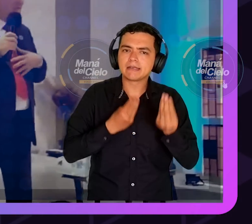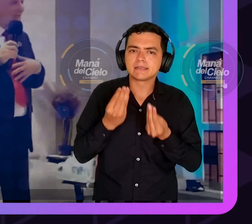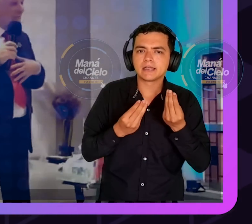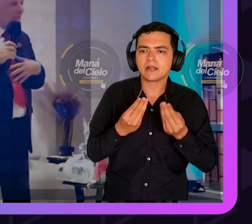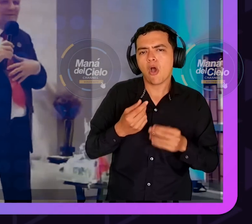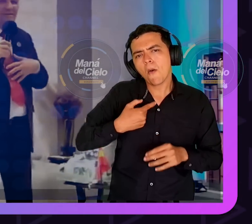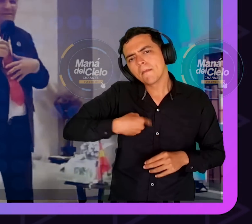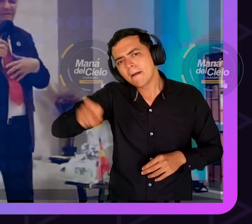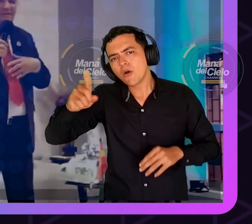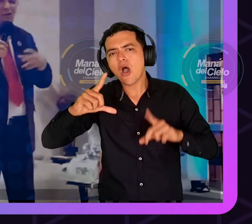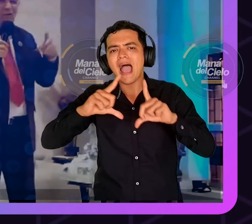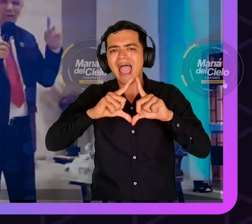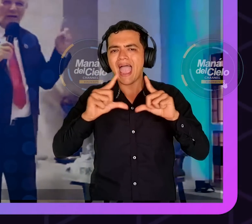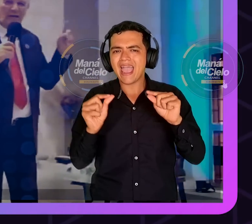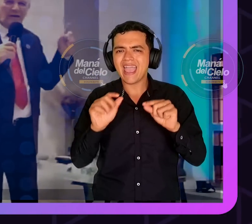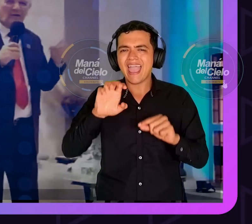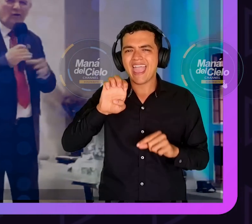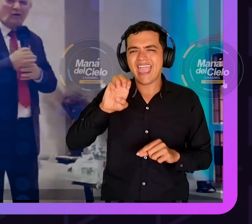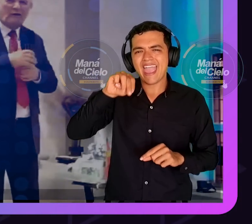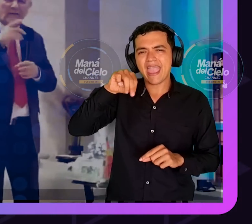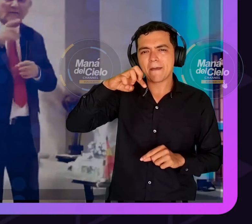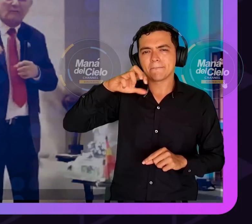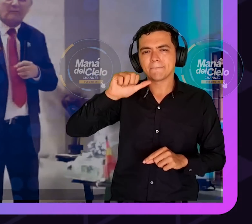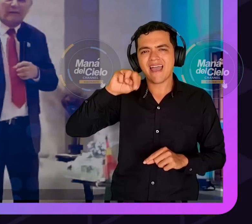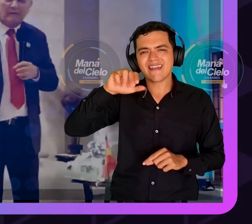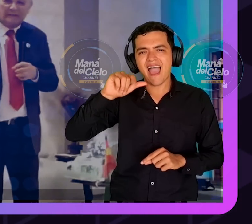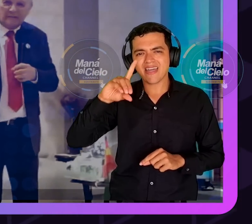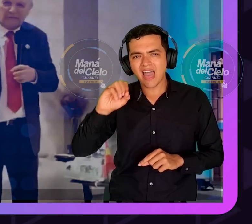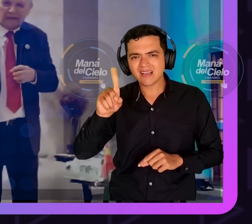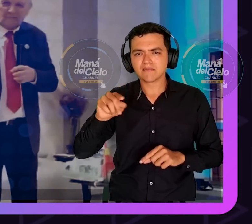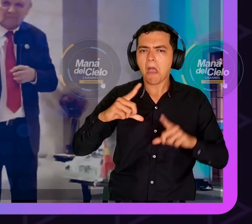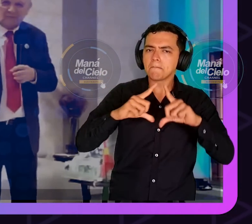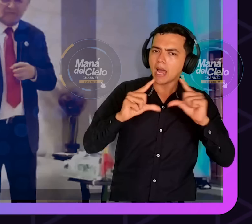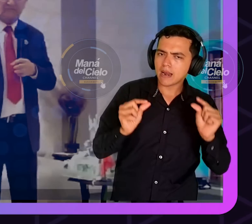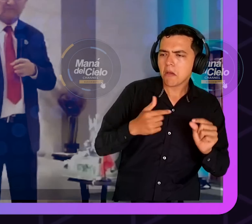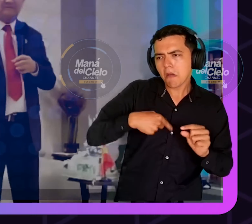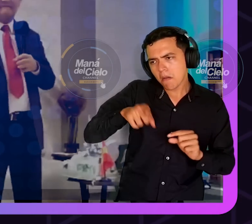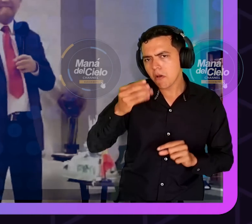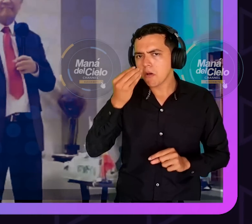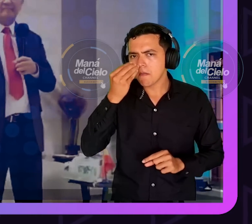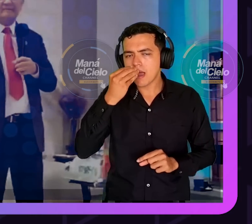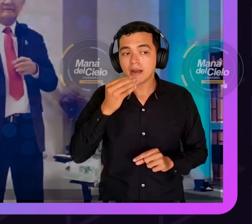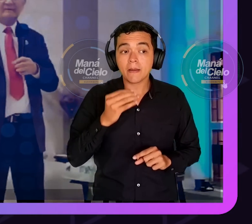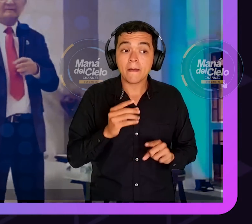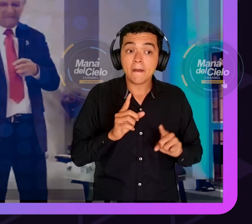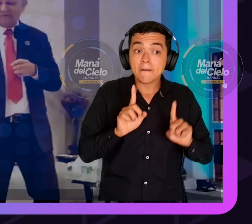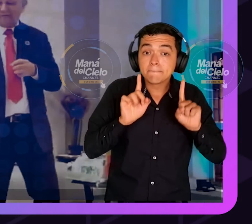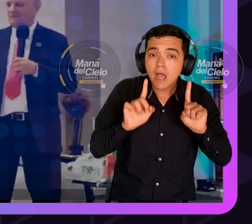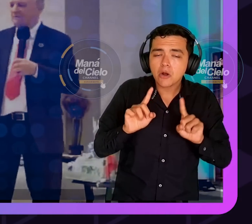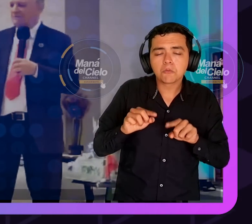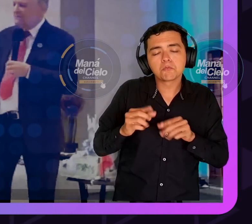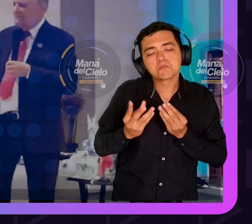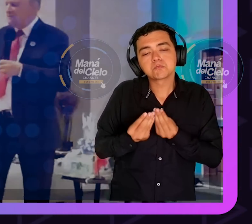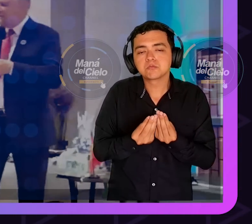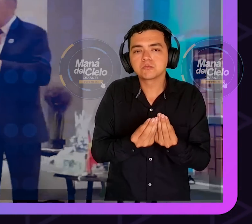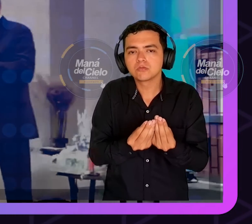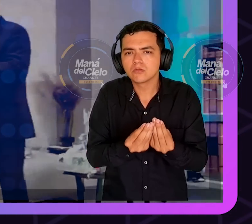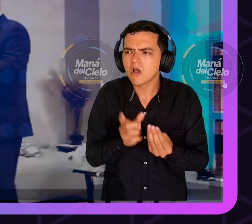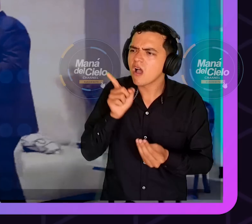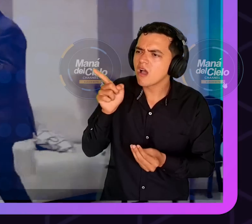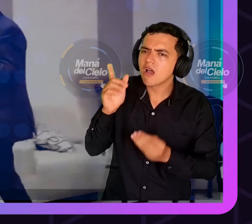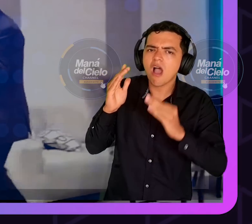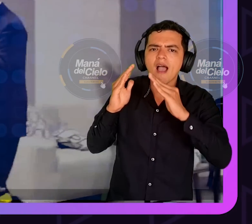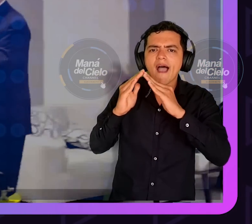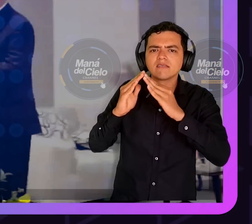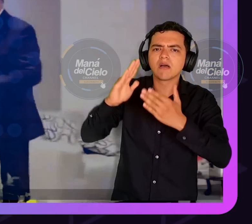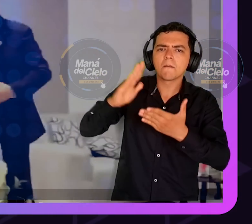Cantando. Nos fuimos a comer la de pared y dijeron, ahora que volvamos, vamos a testificar a esos muchachos. Del Señor. Y cuando